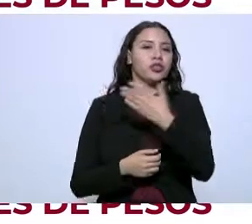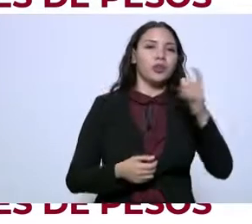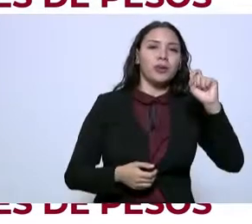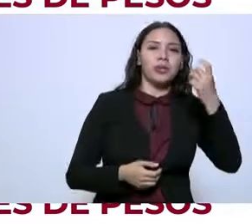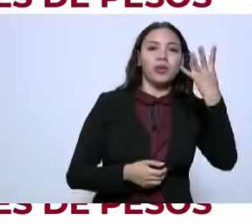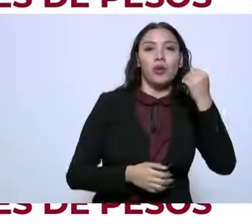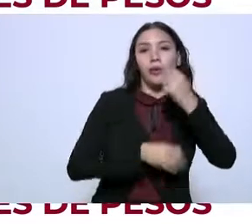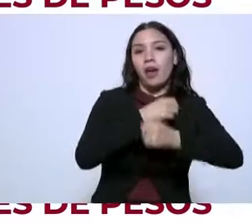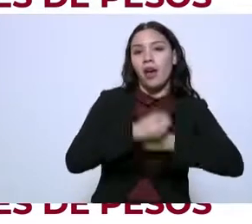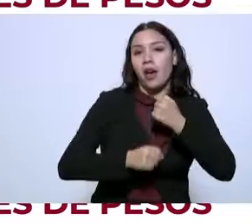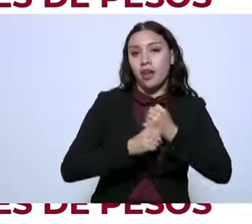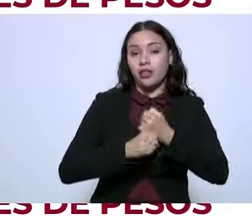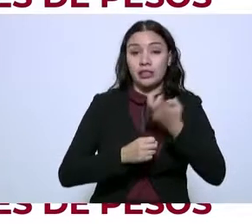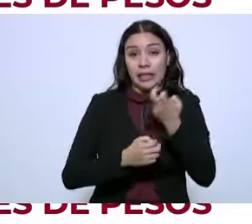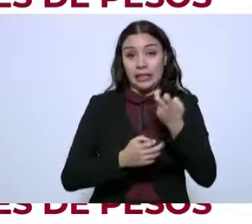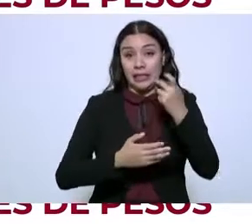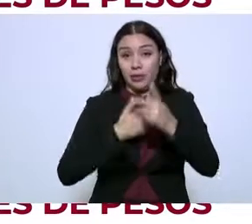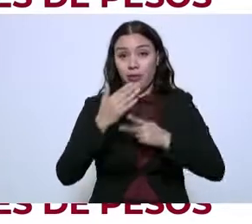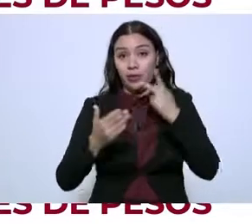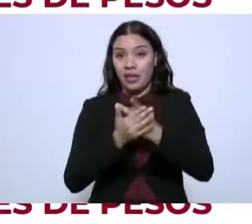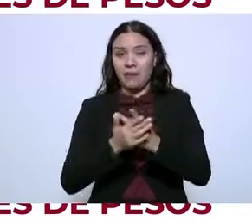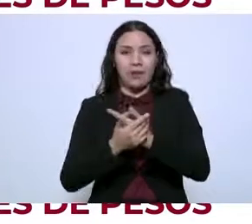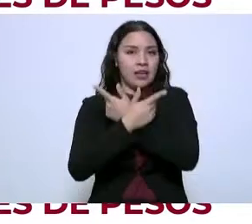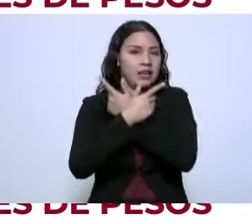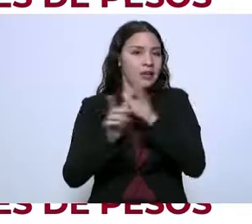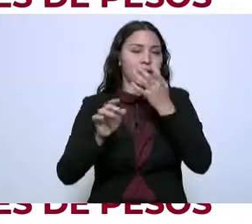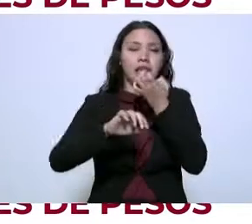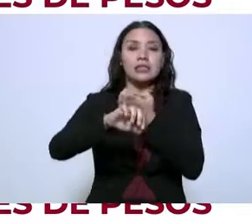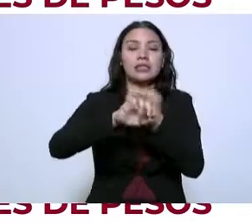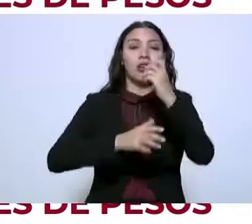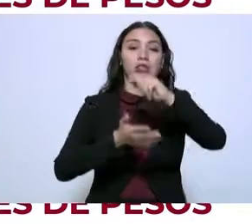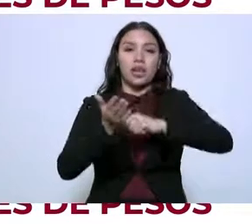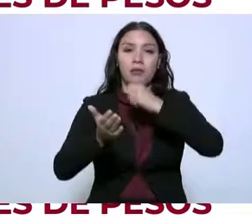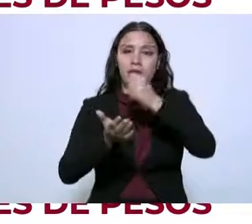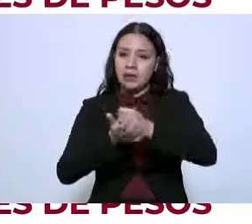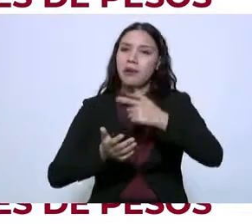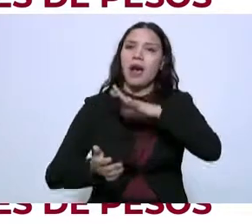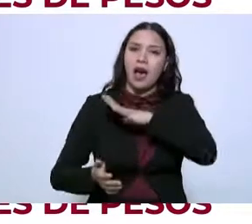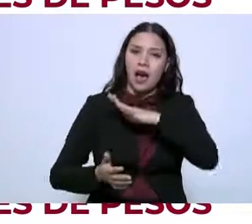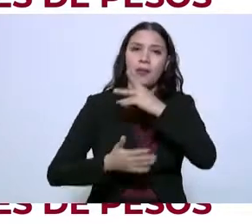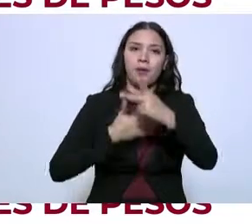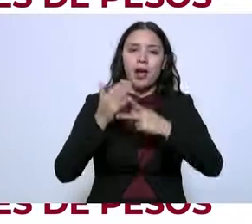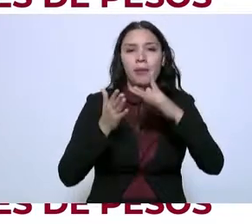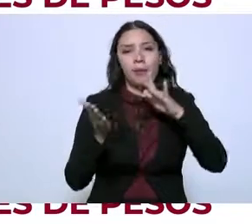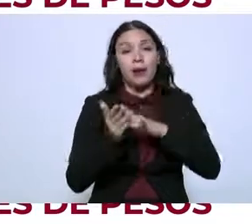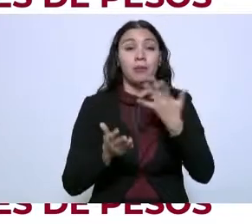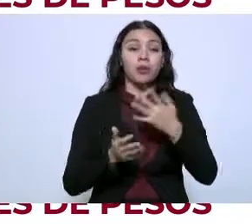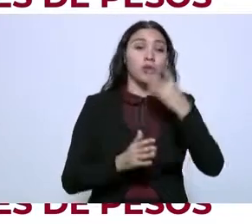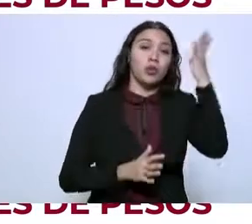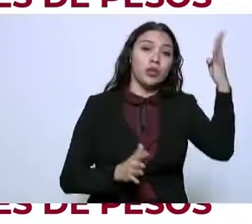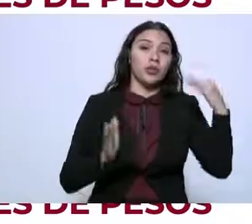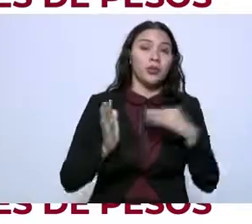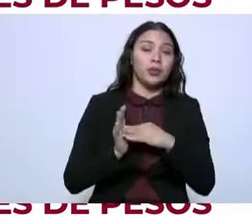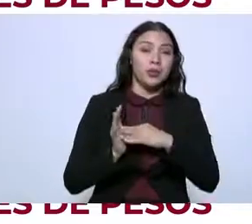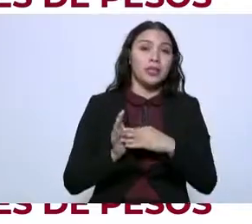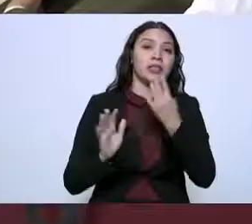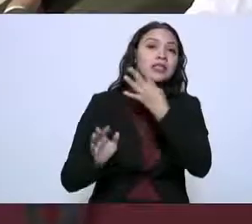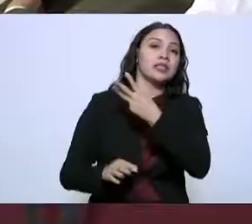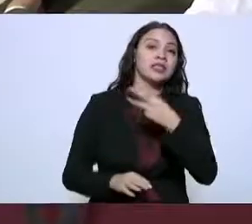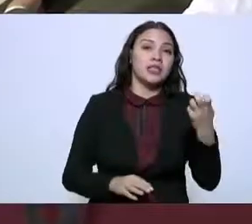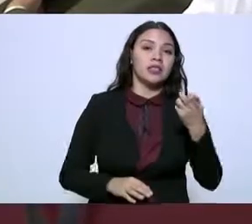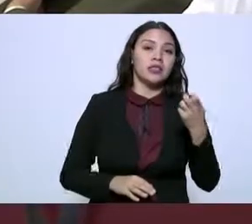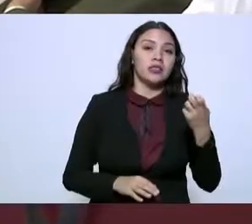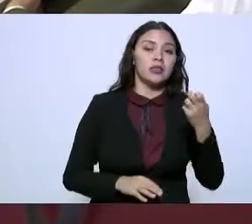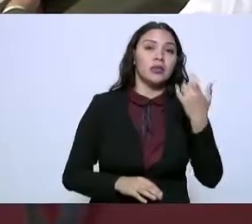programa se ha implementado en todos los municipios del Estado. Actualmente en este año cuatro mil trescientos cincuenta y un